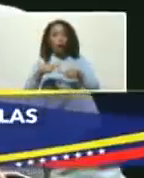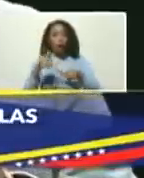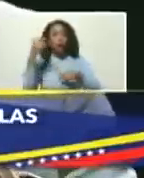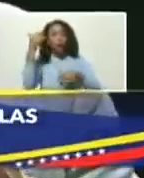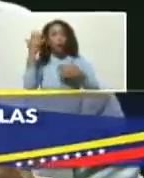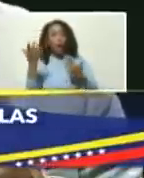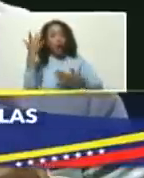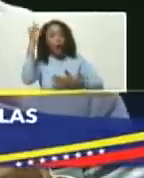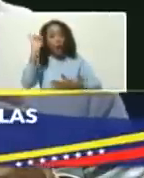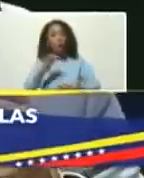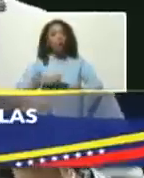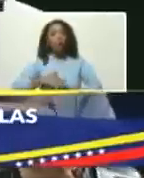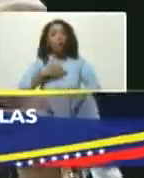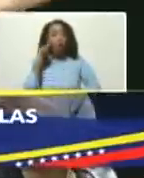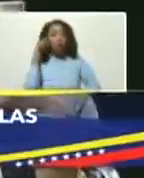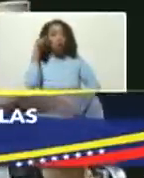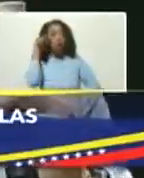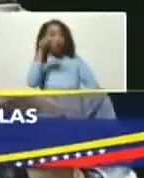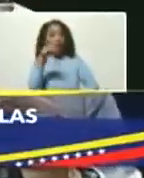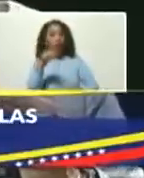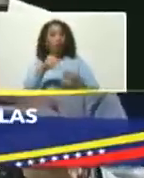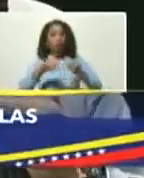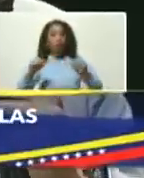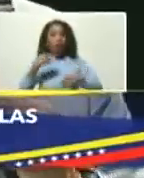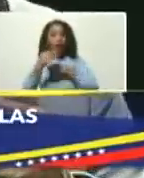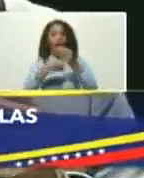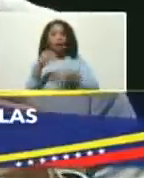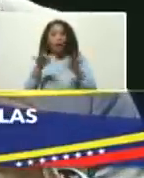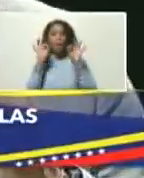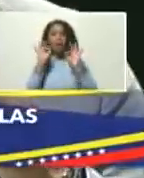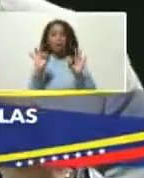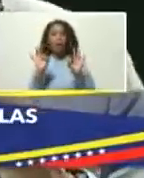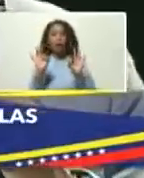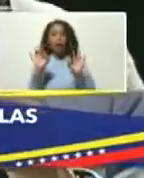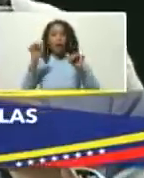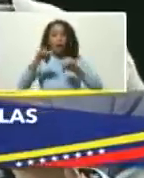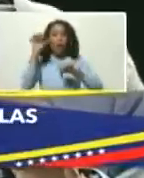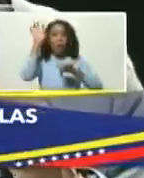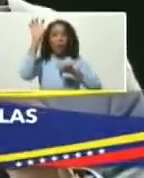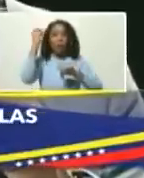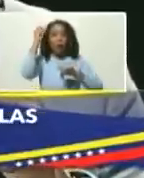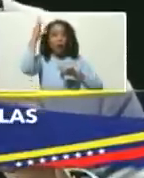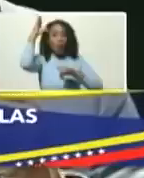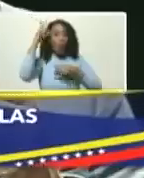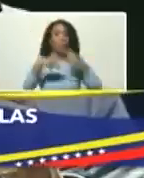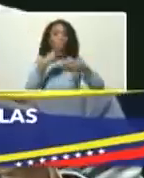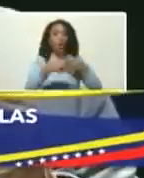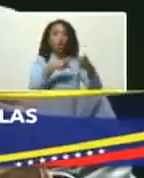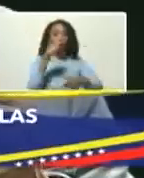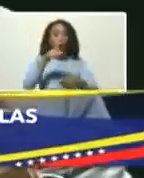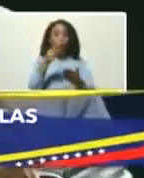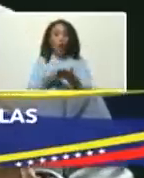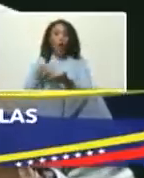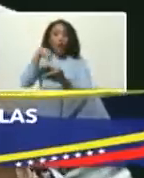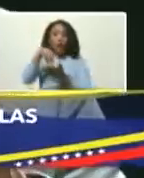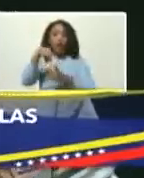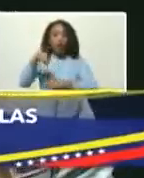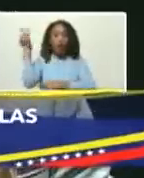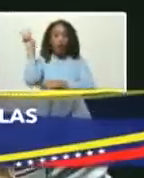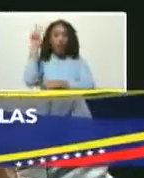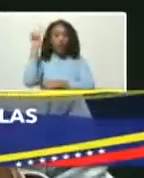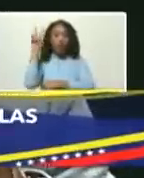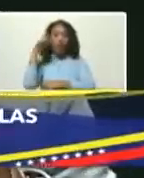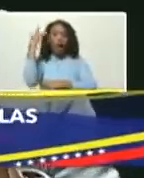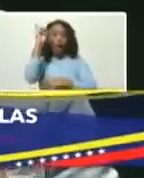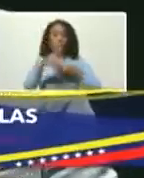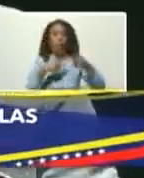posibilidad que desde el punto de vista geográfico la hace especial pero es del país es de la capacidad productiva que hoy se está levantando en Venezuela que está